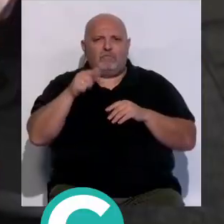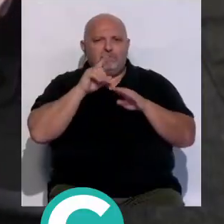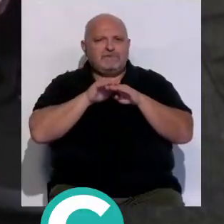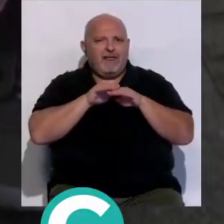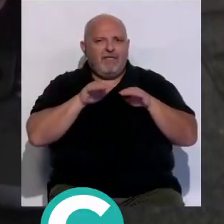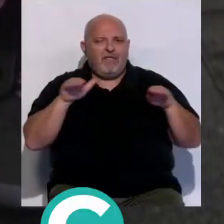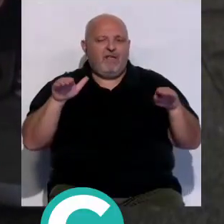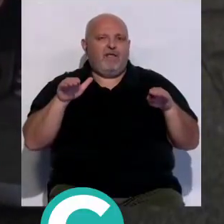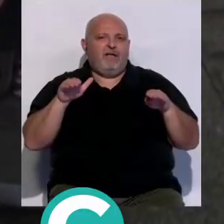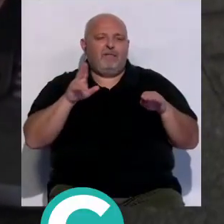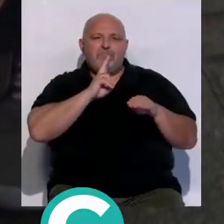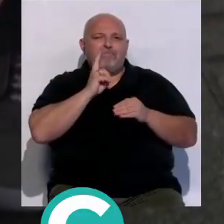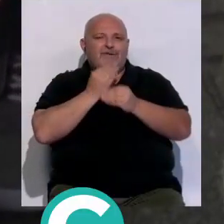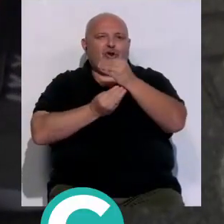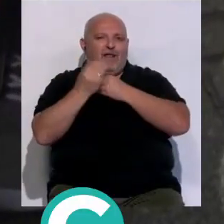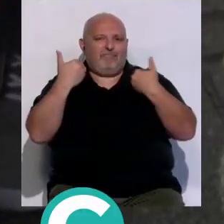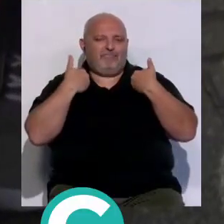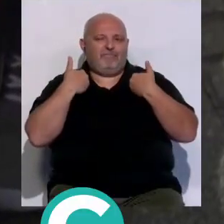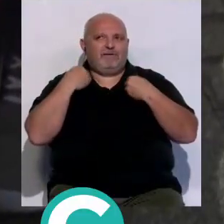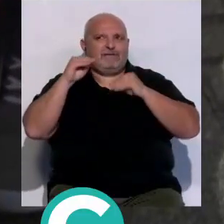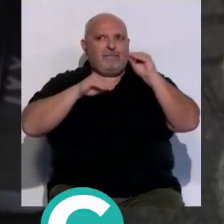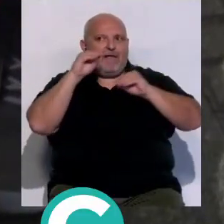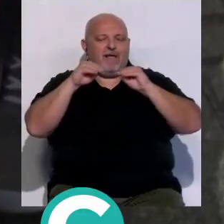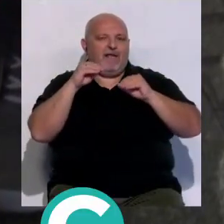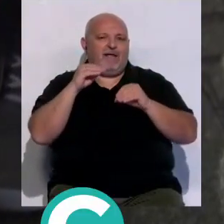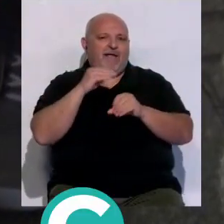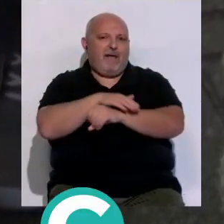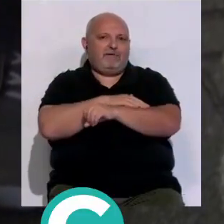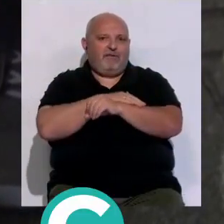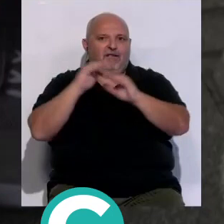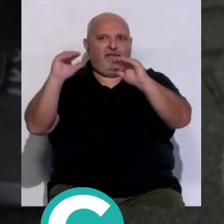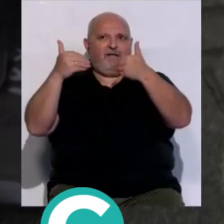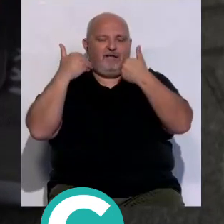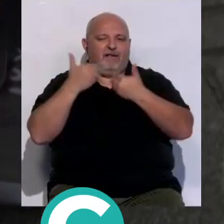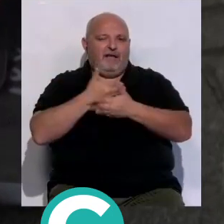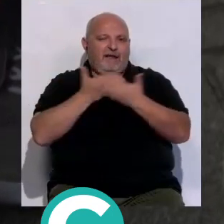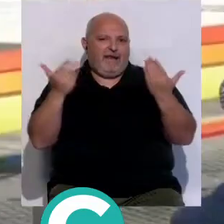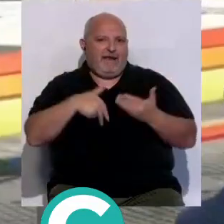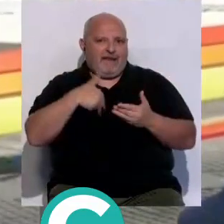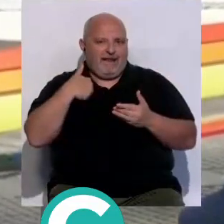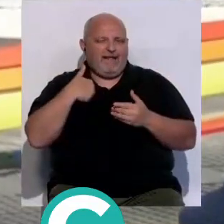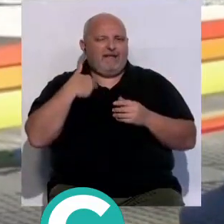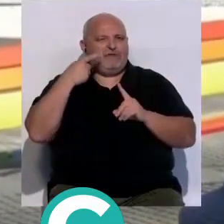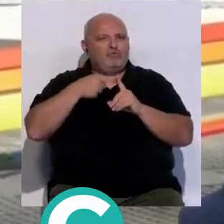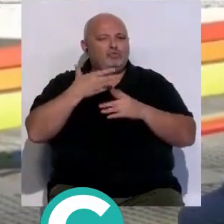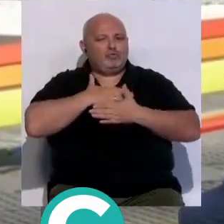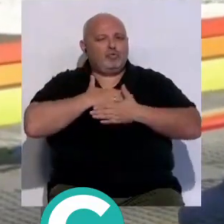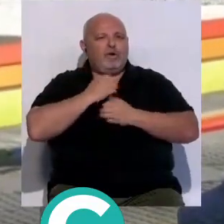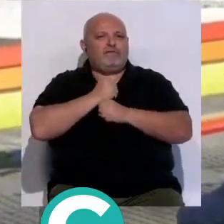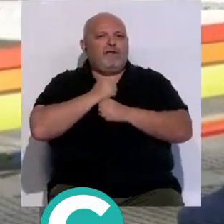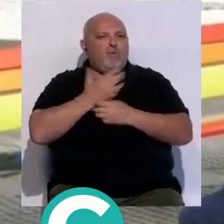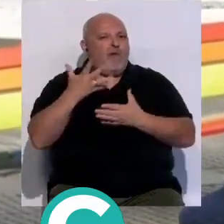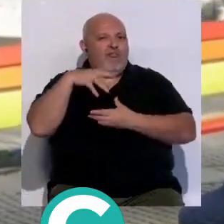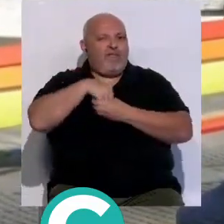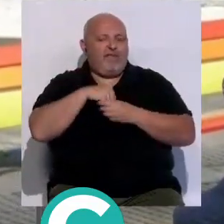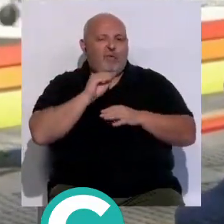silencio con las matronas de Cádiz llamando la atención de las administraciones y la población en general sobre su especialización en el